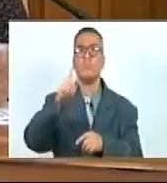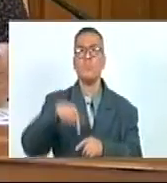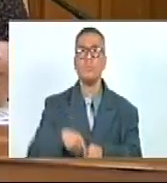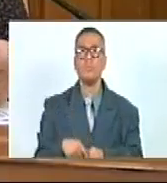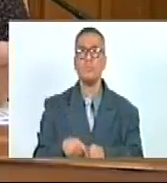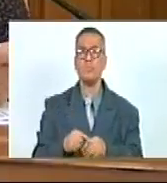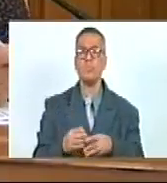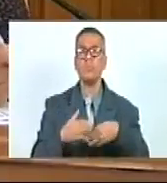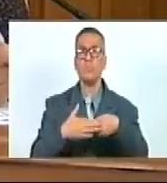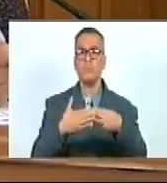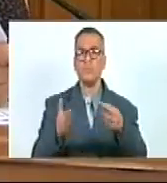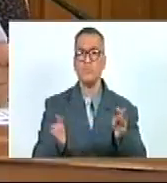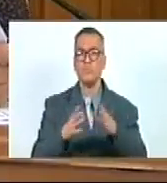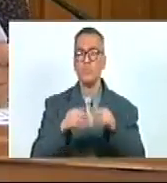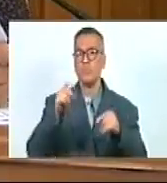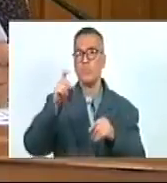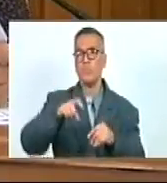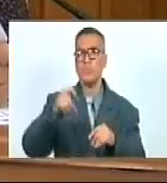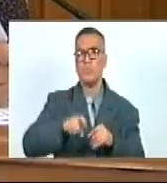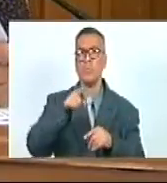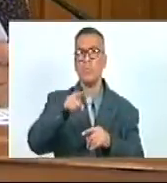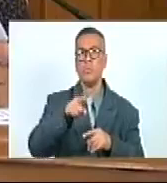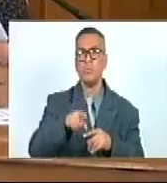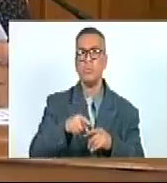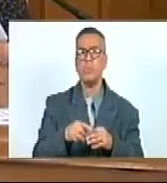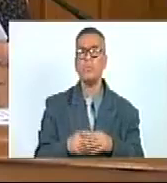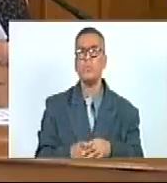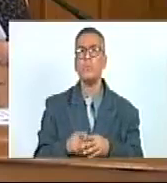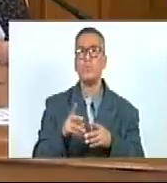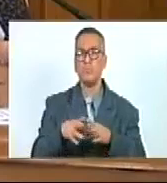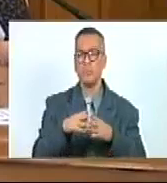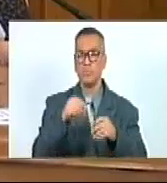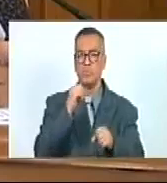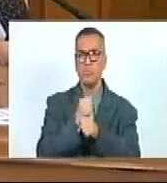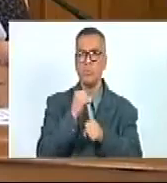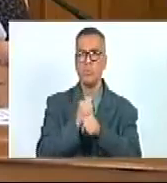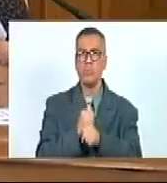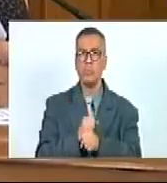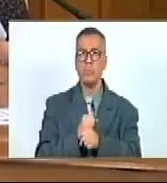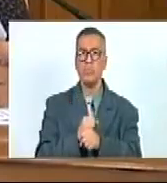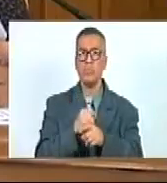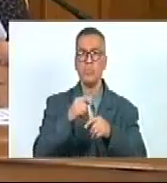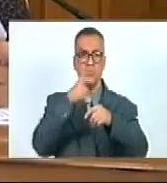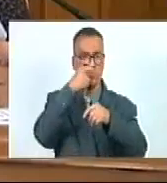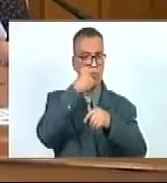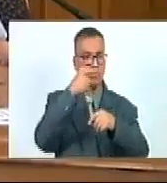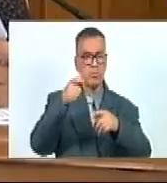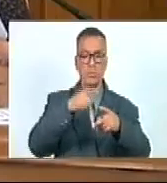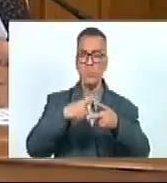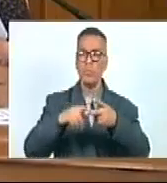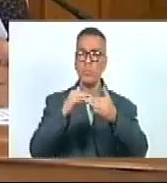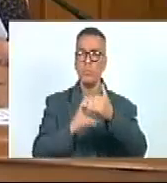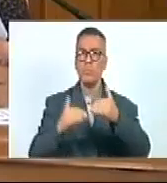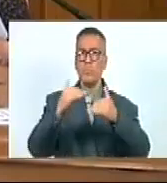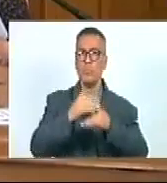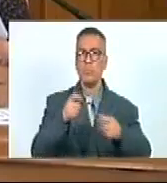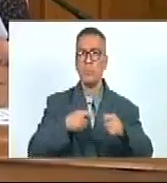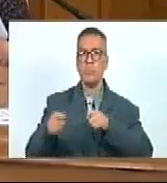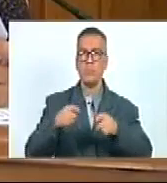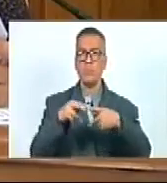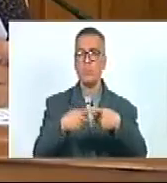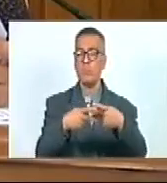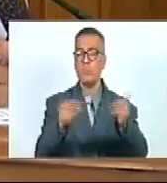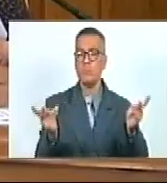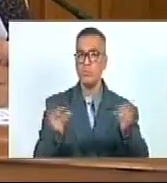habilitar los medios necesarios y suficientes para su labor. Los supervisores inmediatos de la Administración